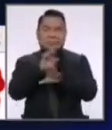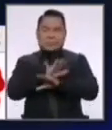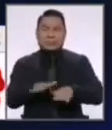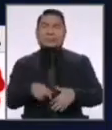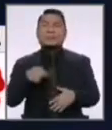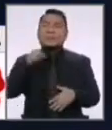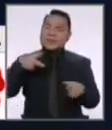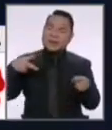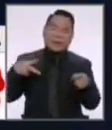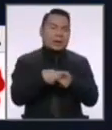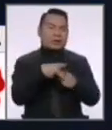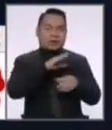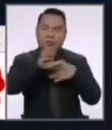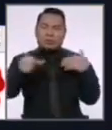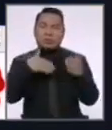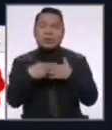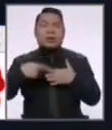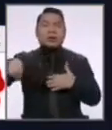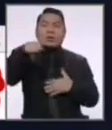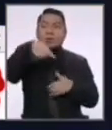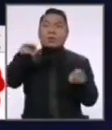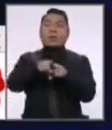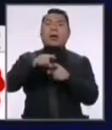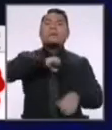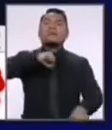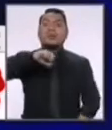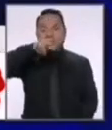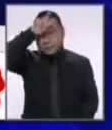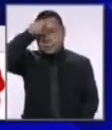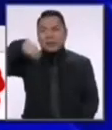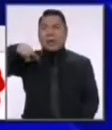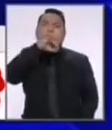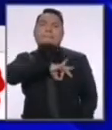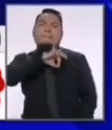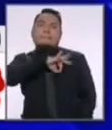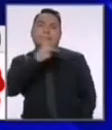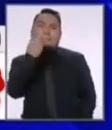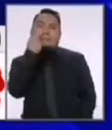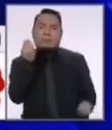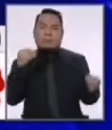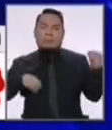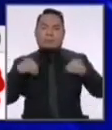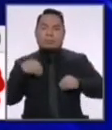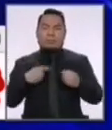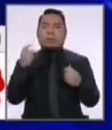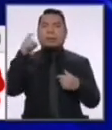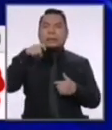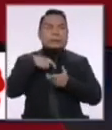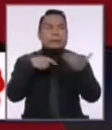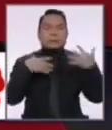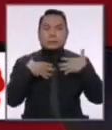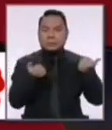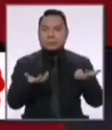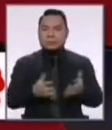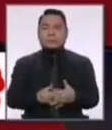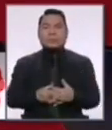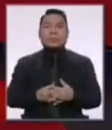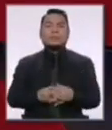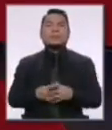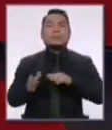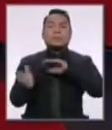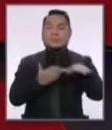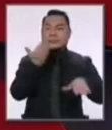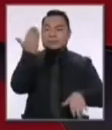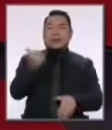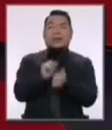Hay que cortar las uñas y declarar traidores a la patria aquellos que se aprovechan de una situación de necesidad de salud. Gracias. Vamos con el